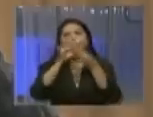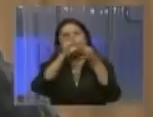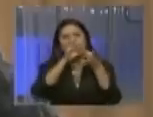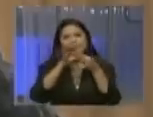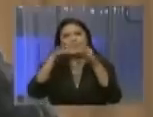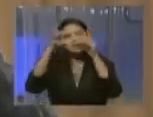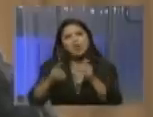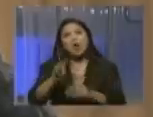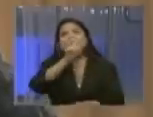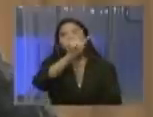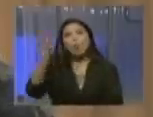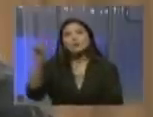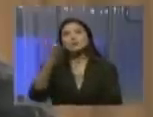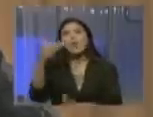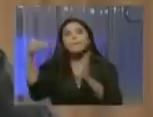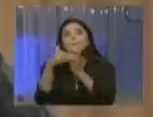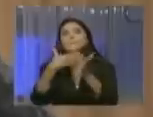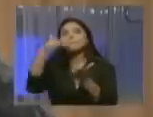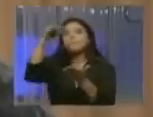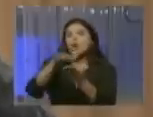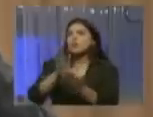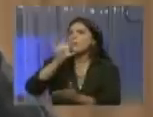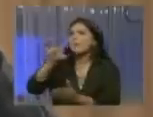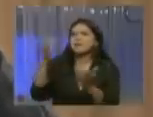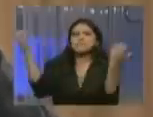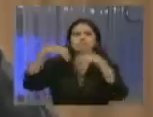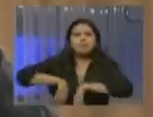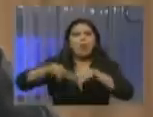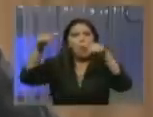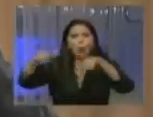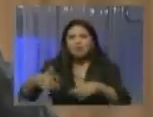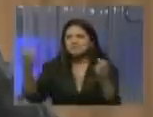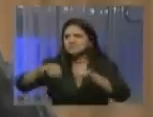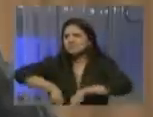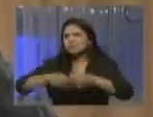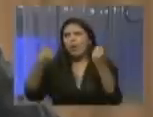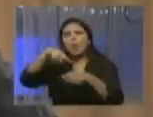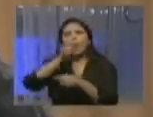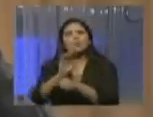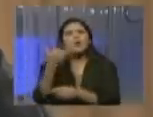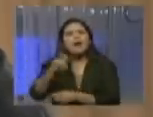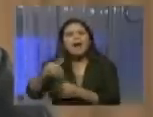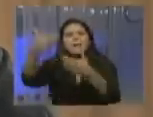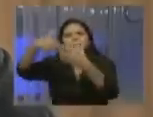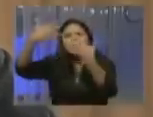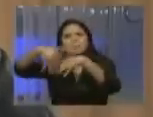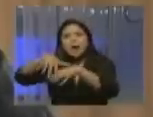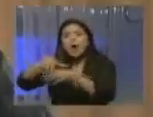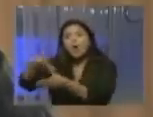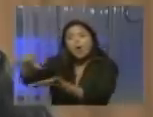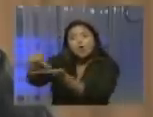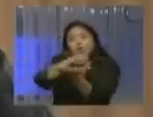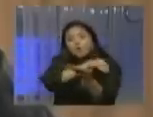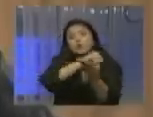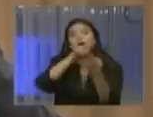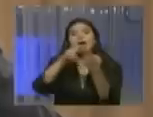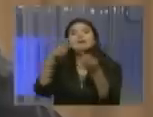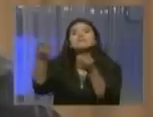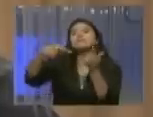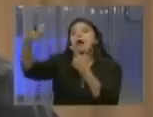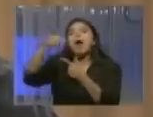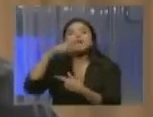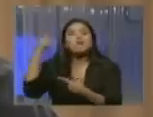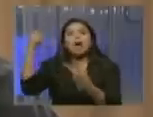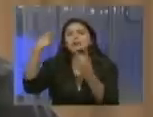decisión, 400.000 muertos en esa ofensiva, un país totalmente destruido el día de hoy, lo único que quedan son las refinerías, de donde sacan petróleo a Turquía, a Francia,